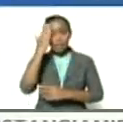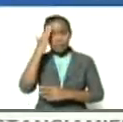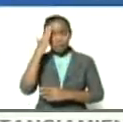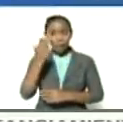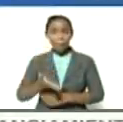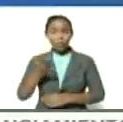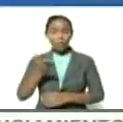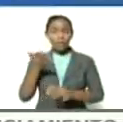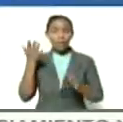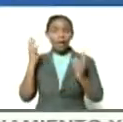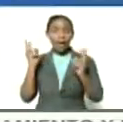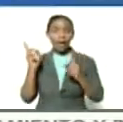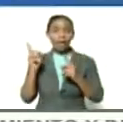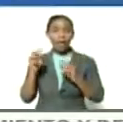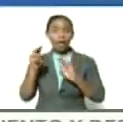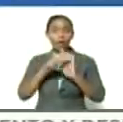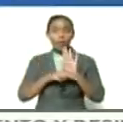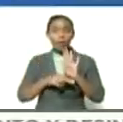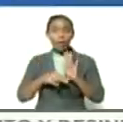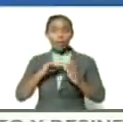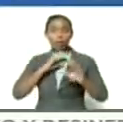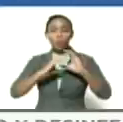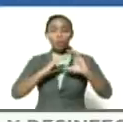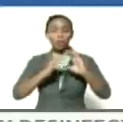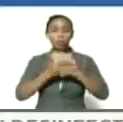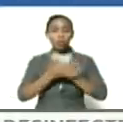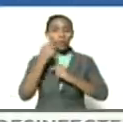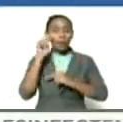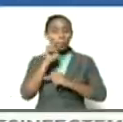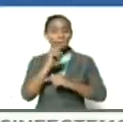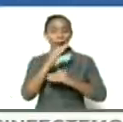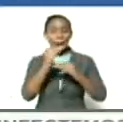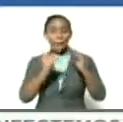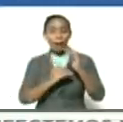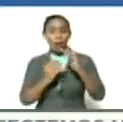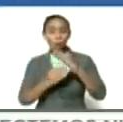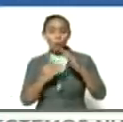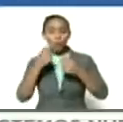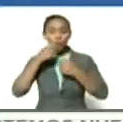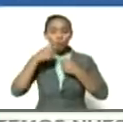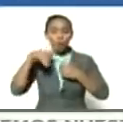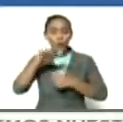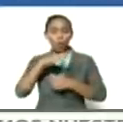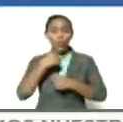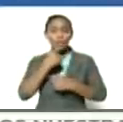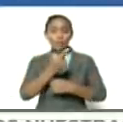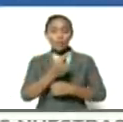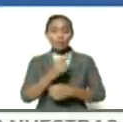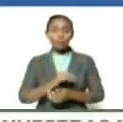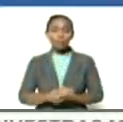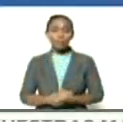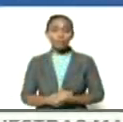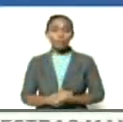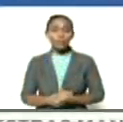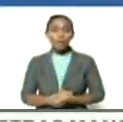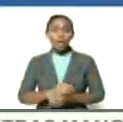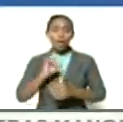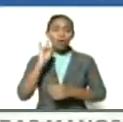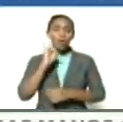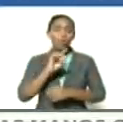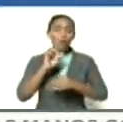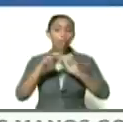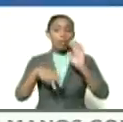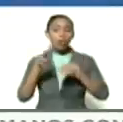además utilicen los medios de comunicación de ustedes abajo en la base en el pueblo para decirle el lunes 12